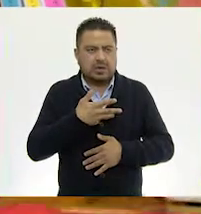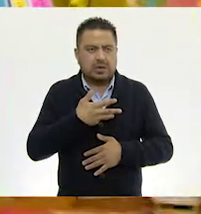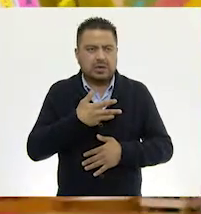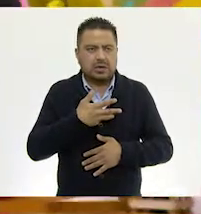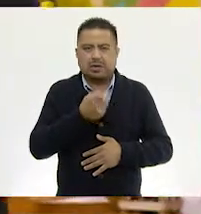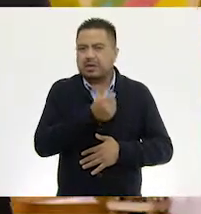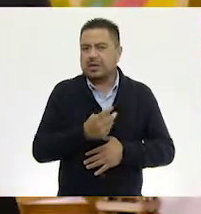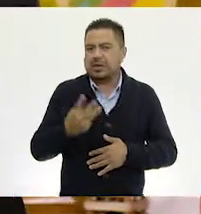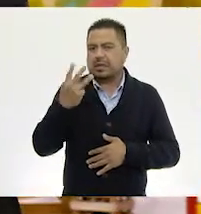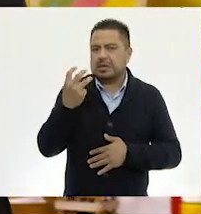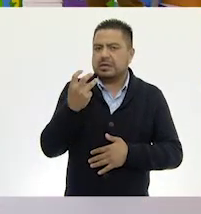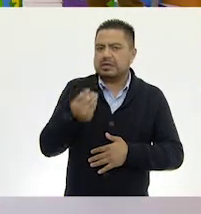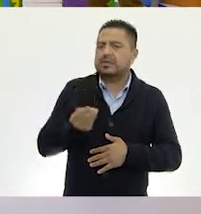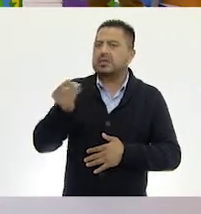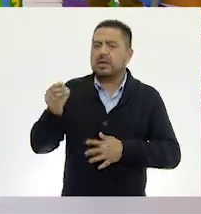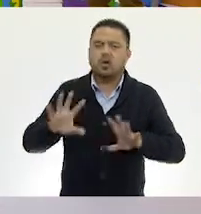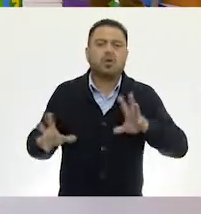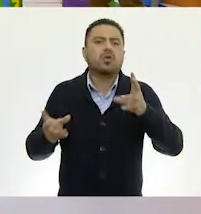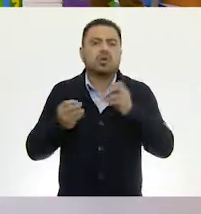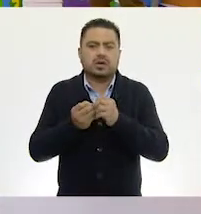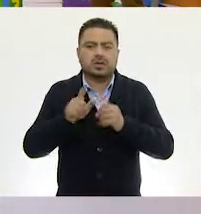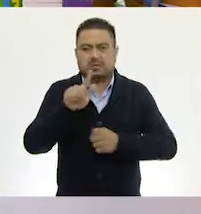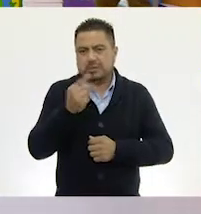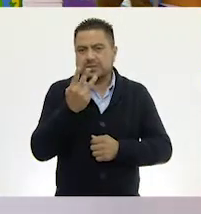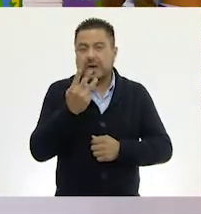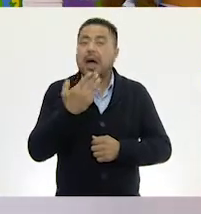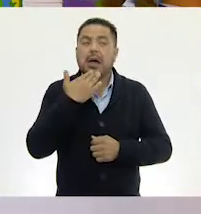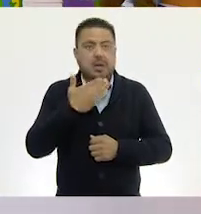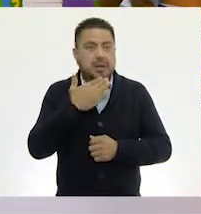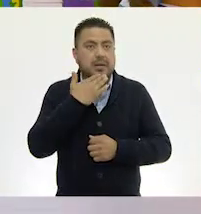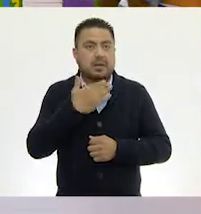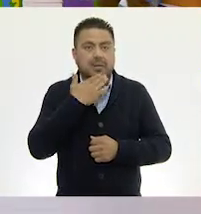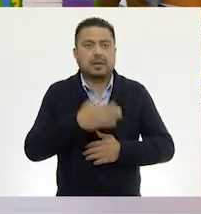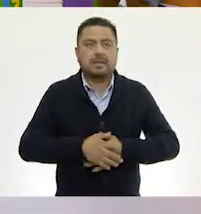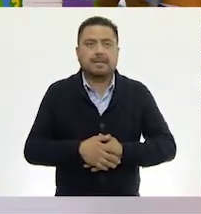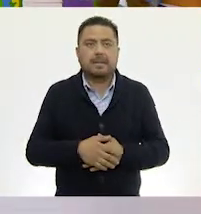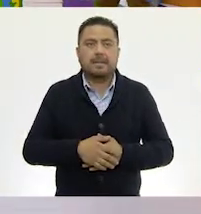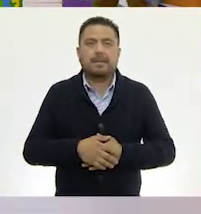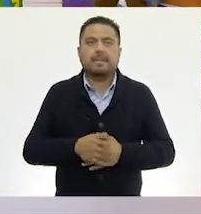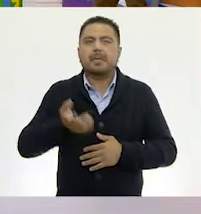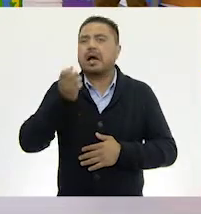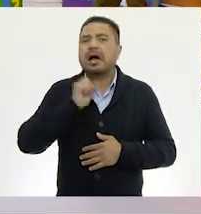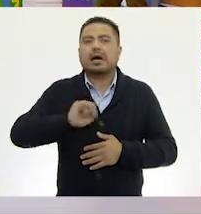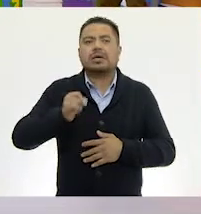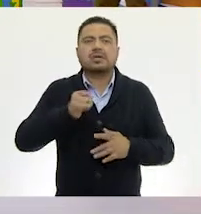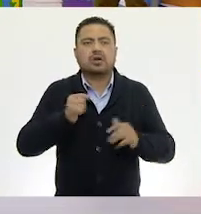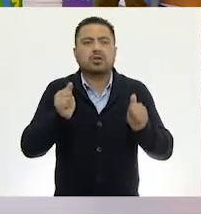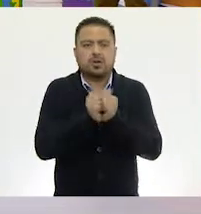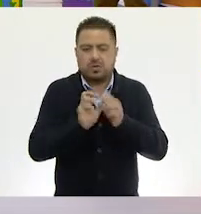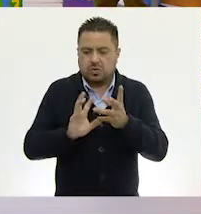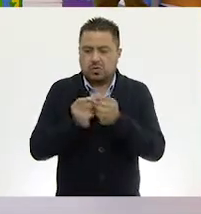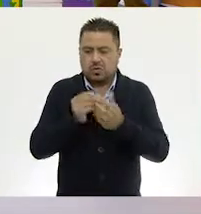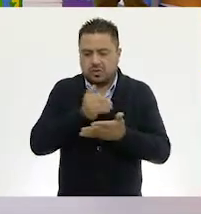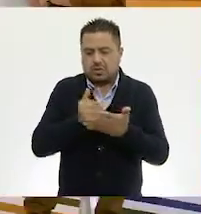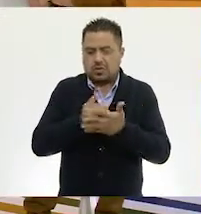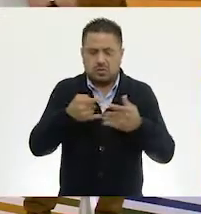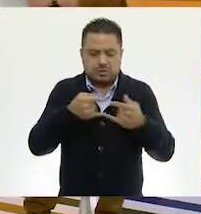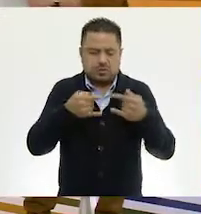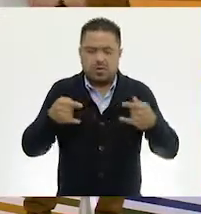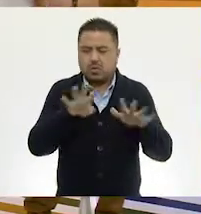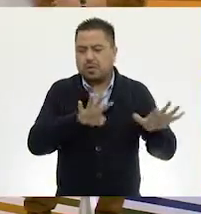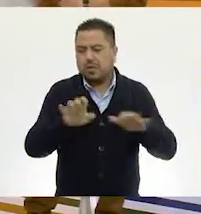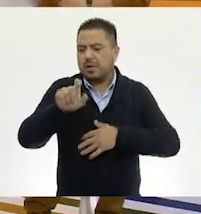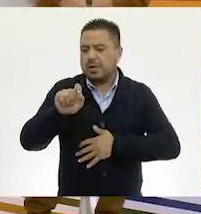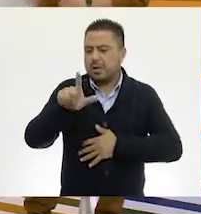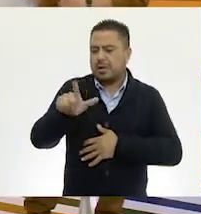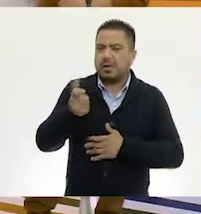Te voy a dar tres pesos para hacer los setenta y tres. Muy bien, setenta y tres pesos. Muy bien. Y así con eso completamos el cambio de los novecientos veintisiete